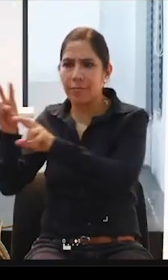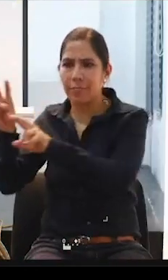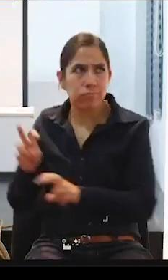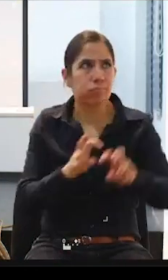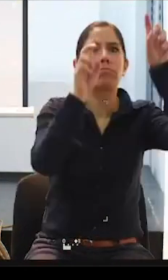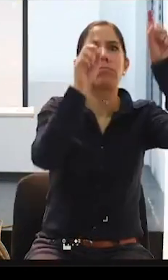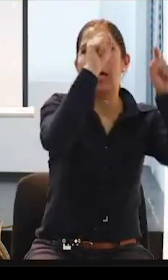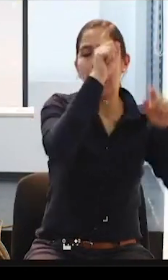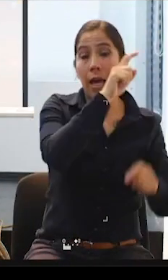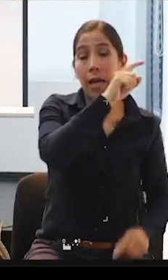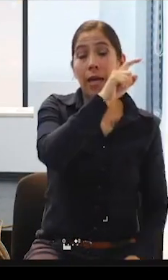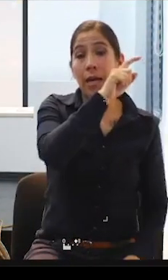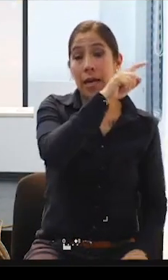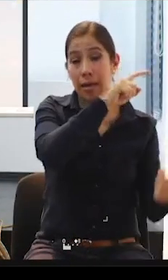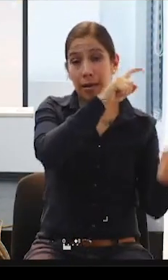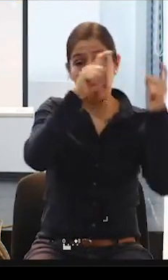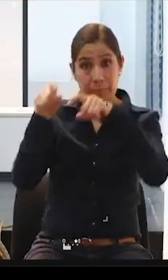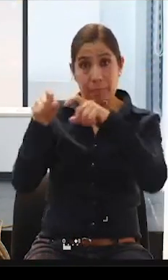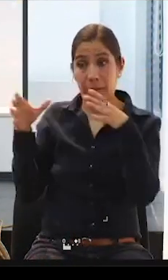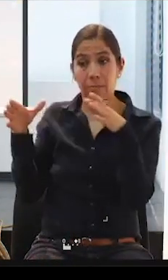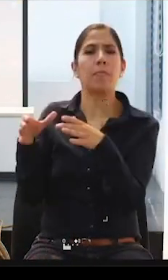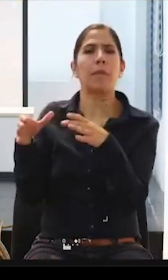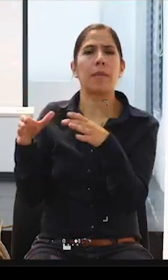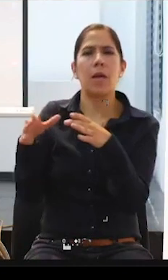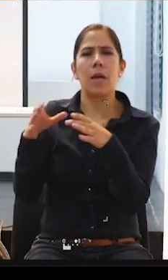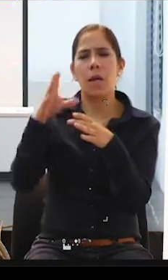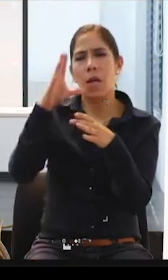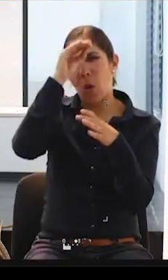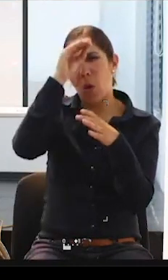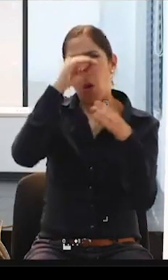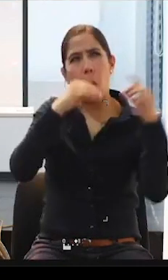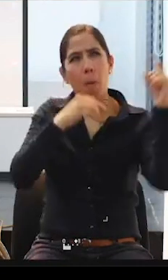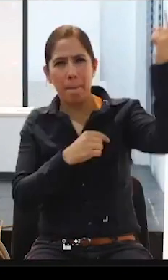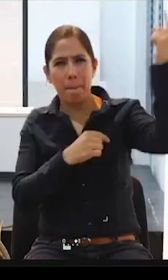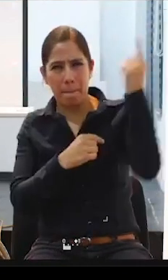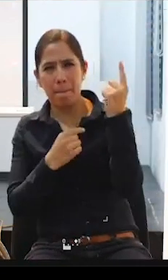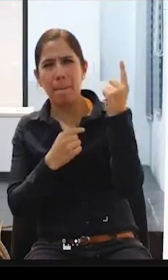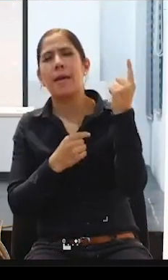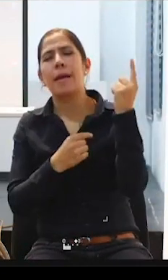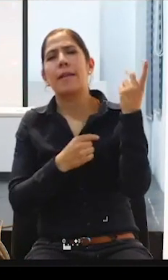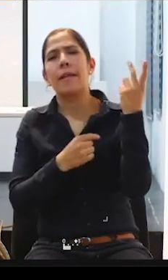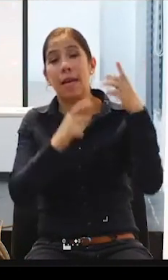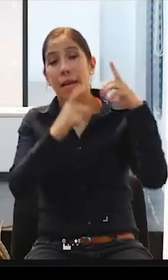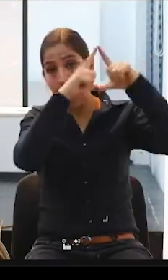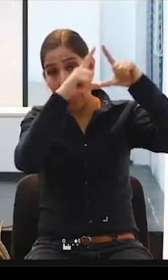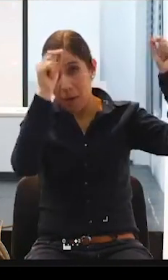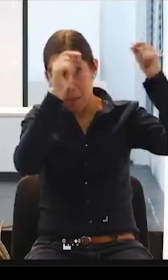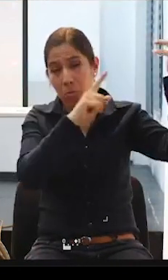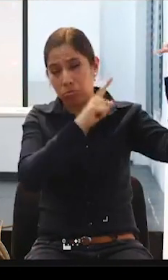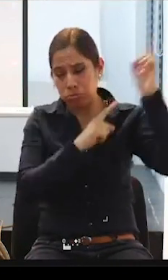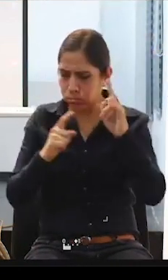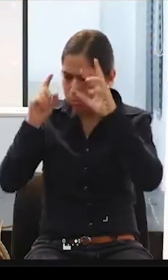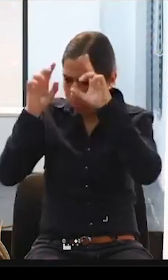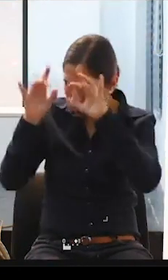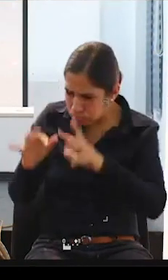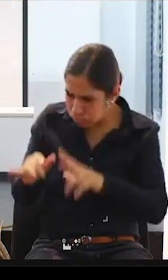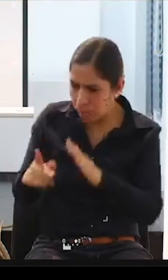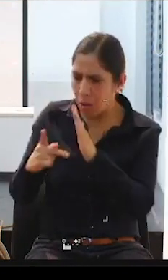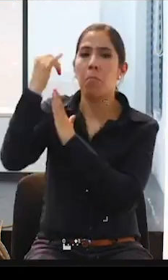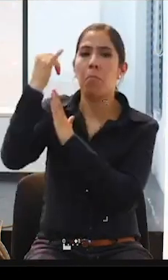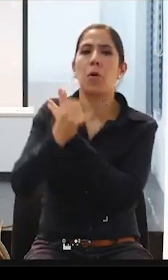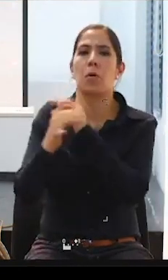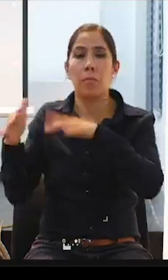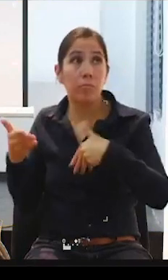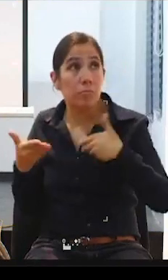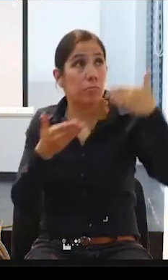lo vio Mainstream, entonces Mainstream, que es nuestra contaparte en Japón, redacta un proyecto, lo manda a Yaika Kansai,